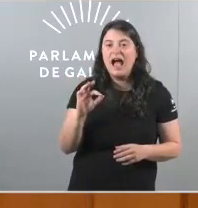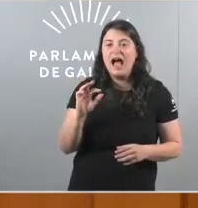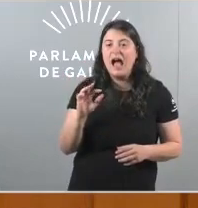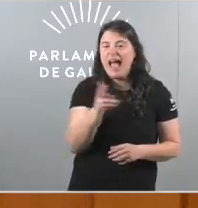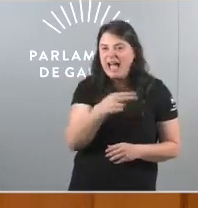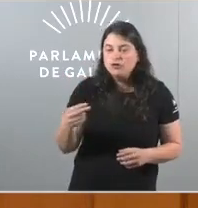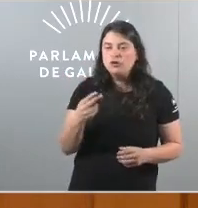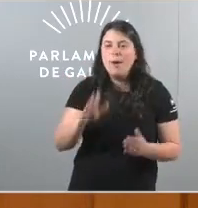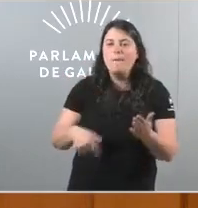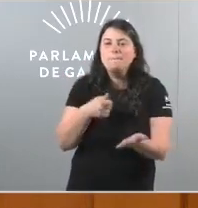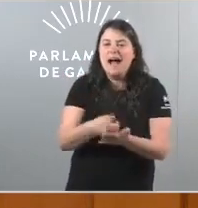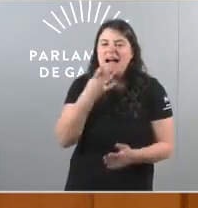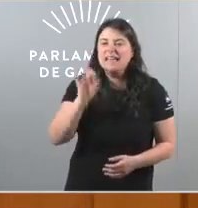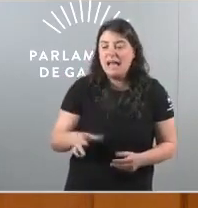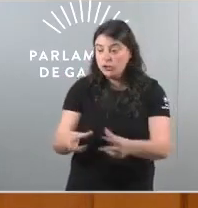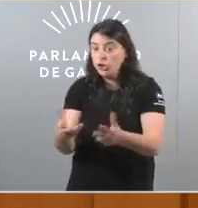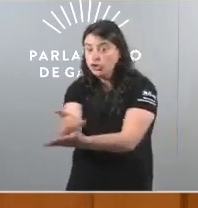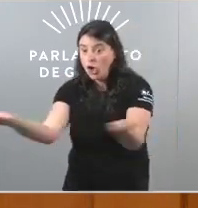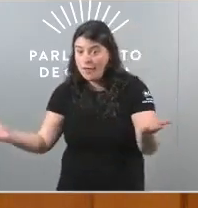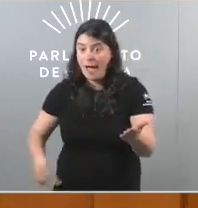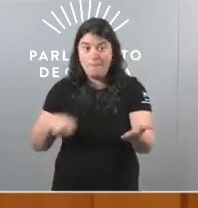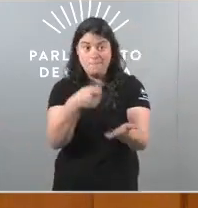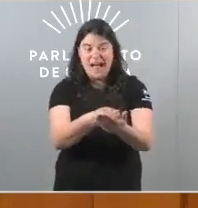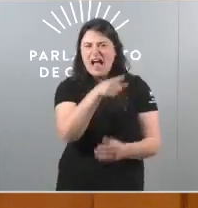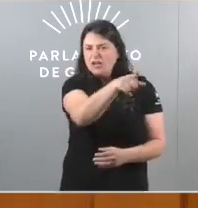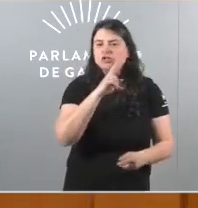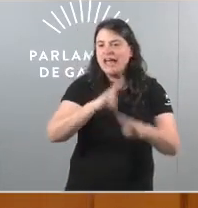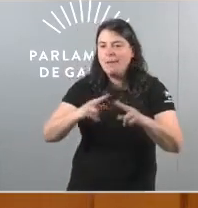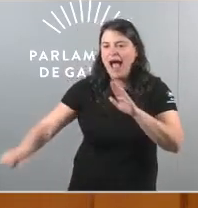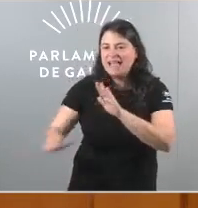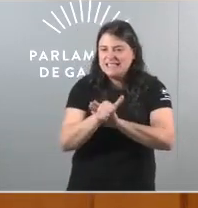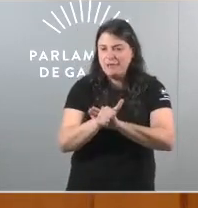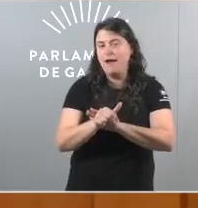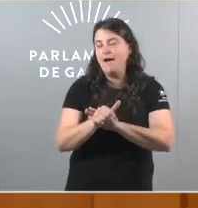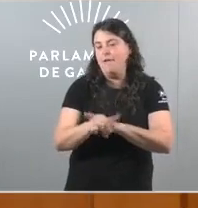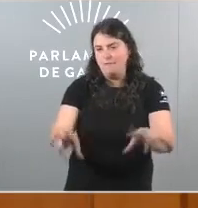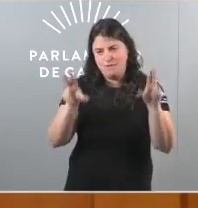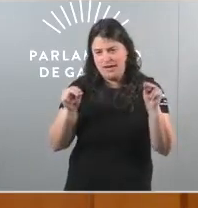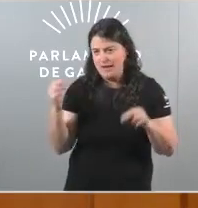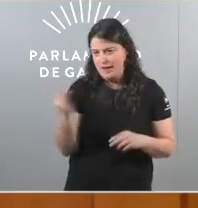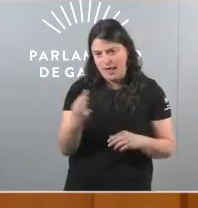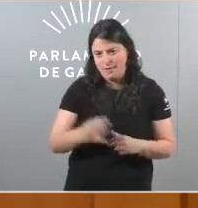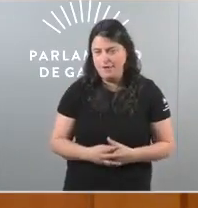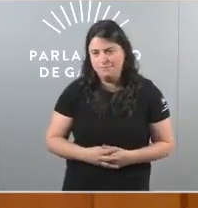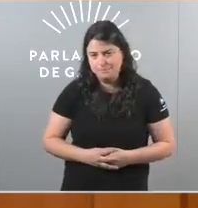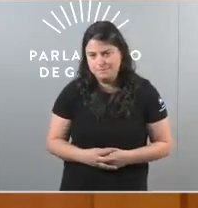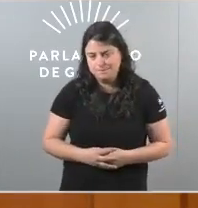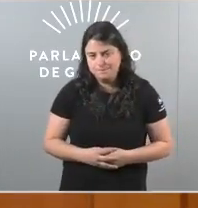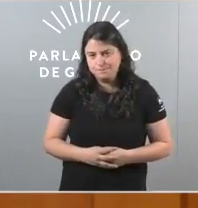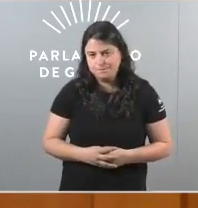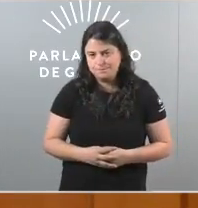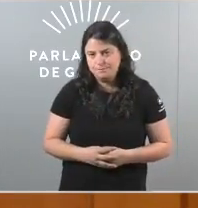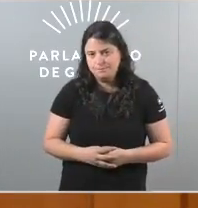dos petos da malloría social e isto é unha estafa coa que hai que acabar Señorías son